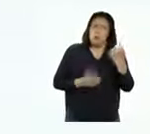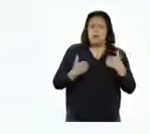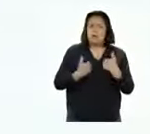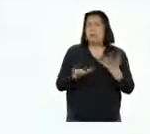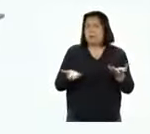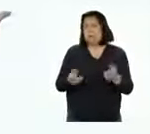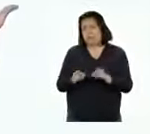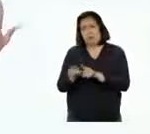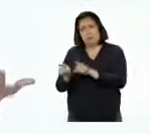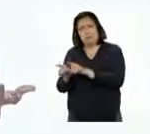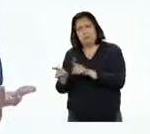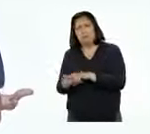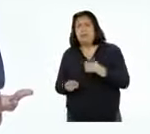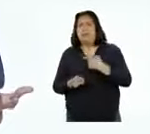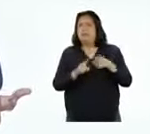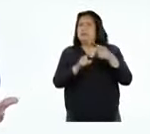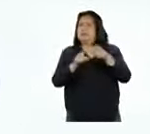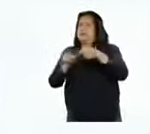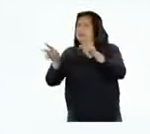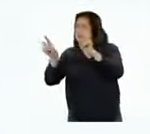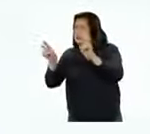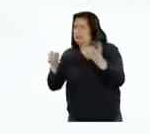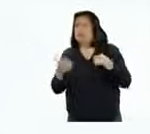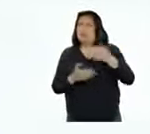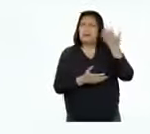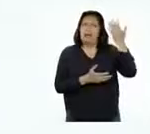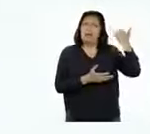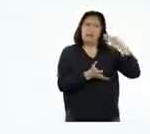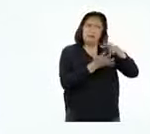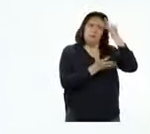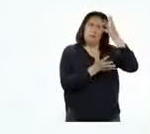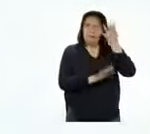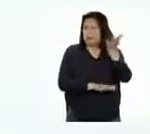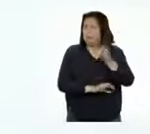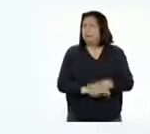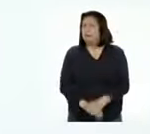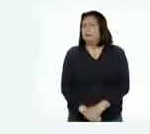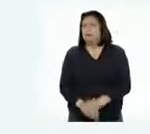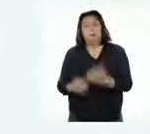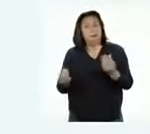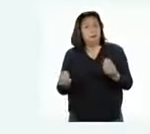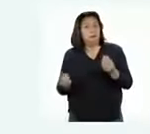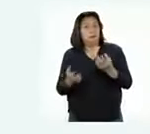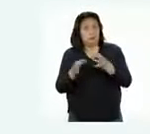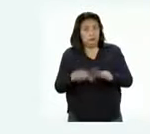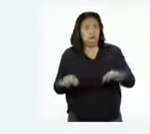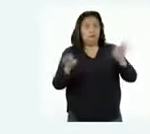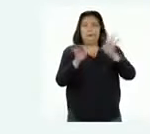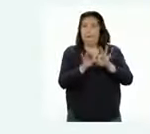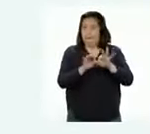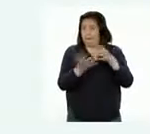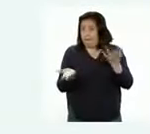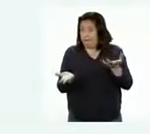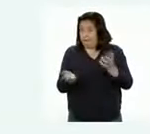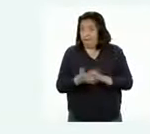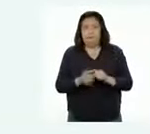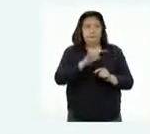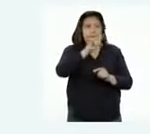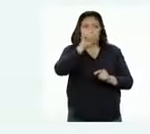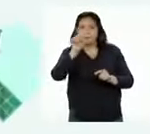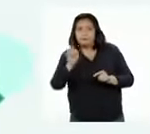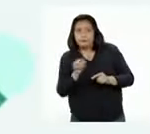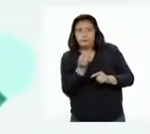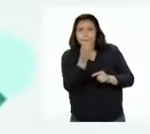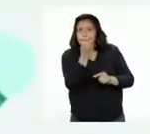específico, sino también sobre los temas que hemos estado desarrollando en las actividades pasadas. Como la importancia de las especies en las cadenas